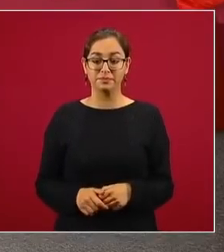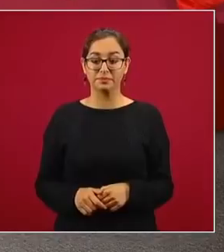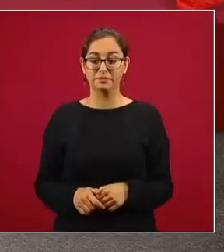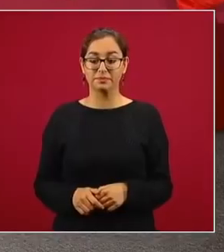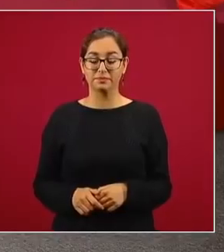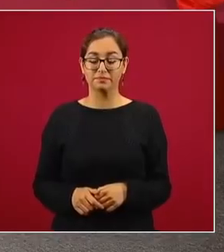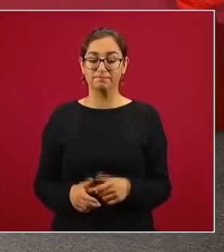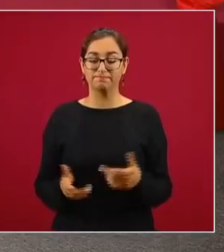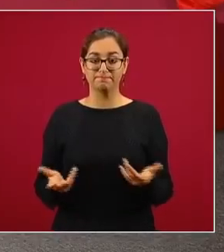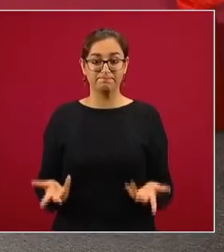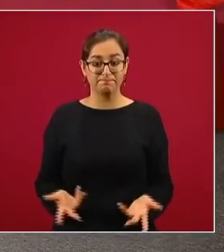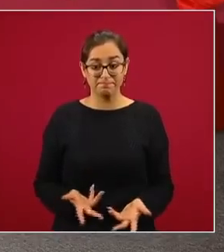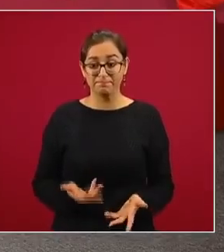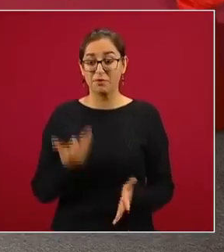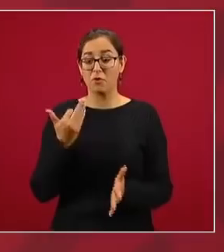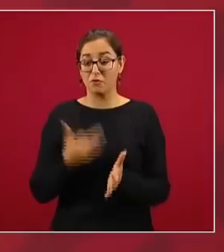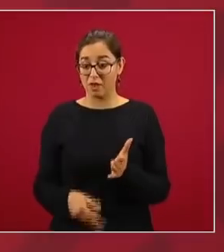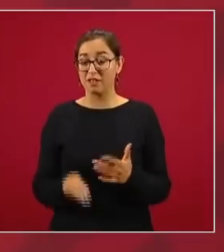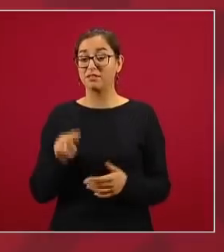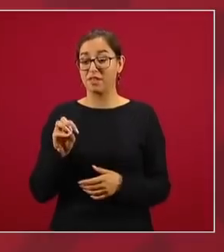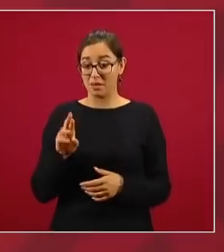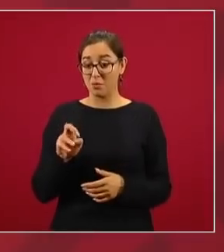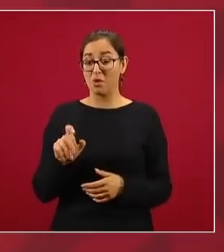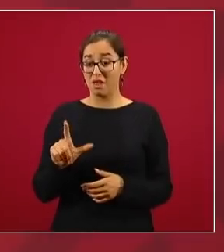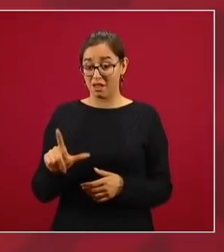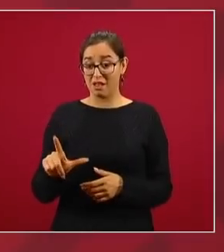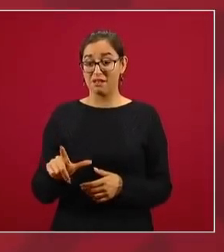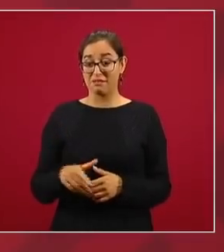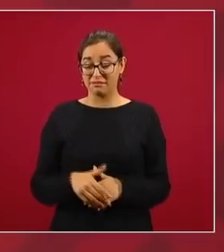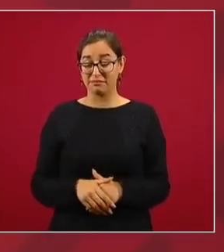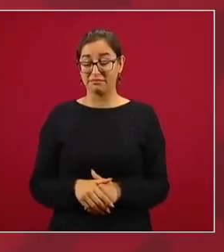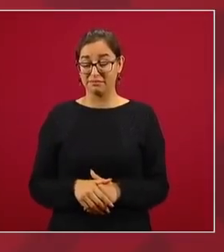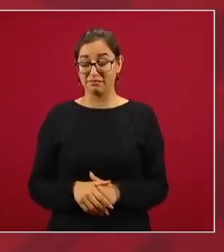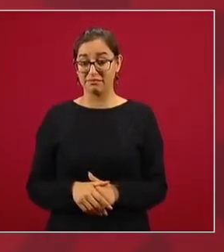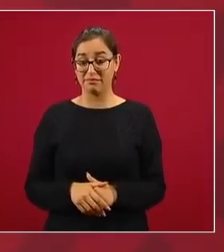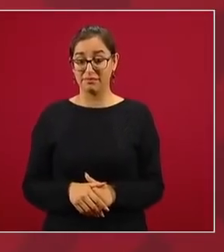moralidad cuando